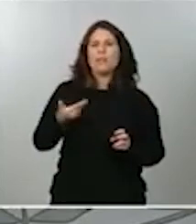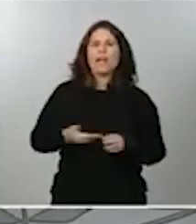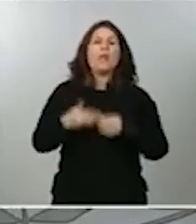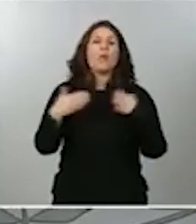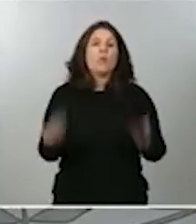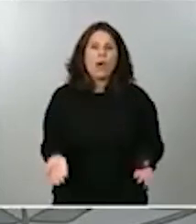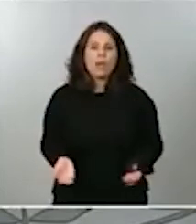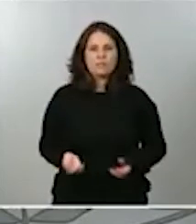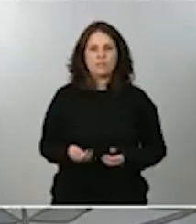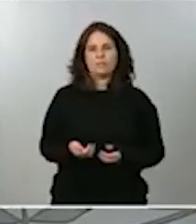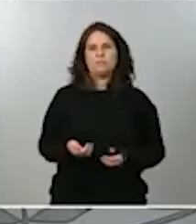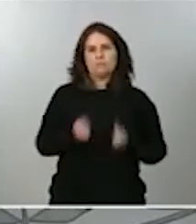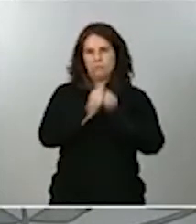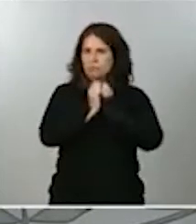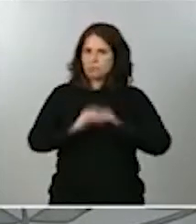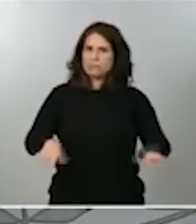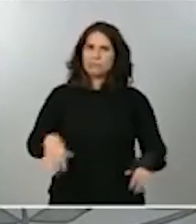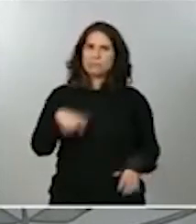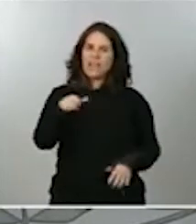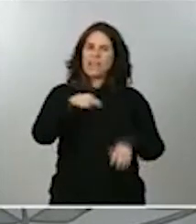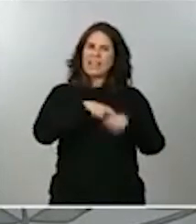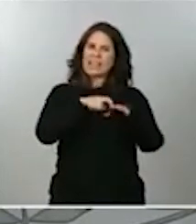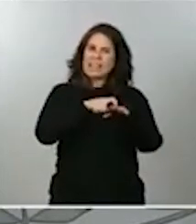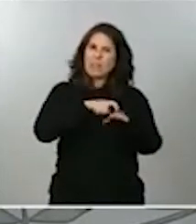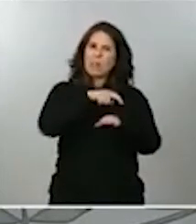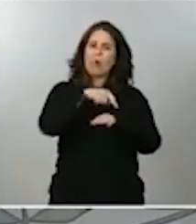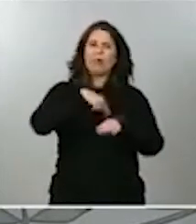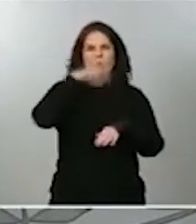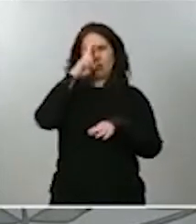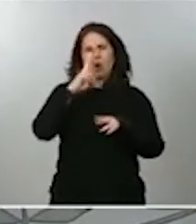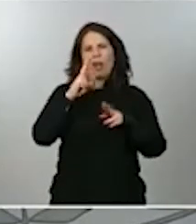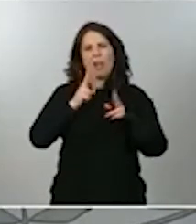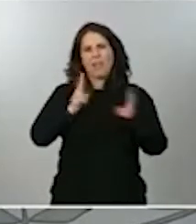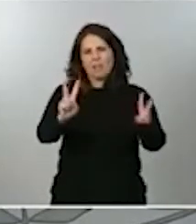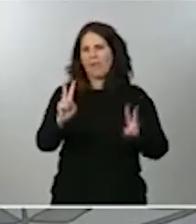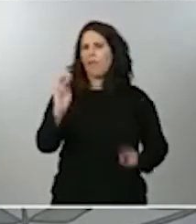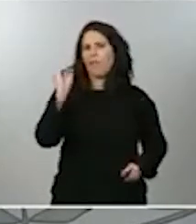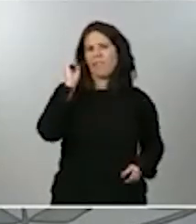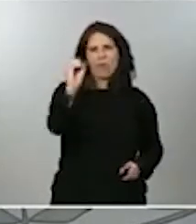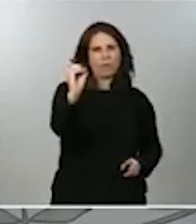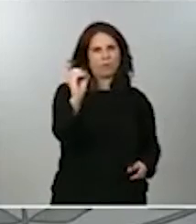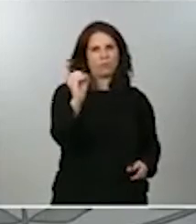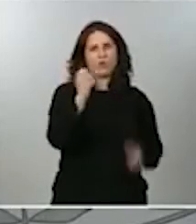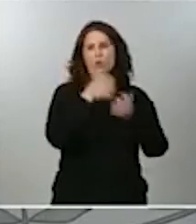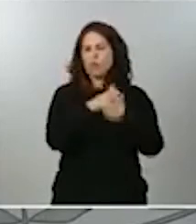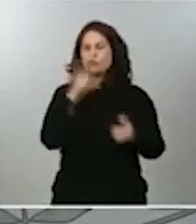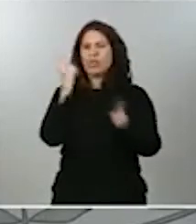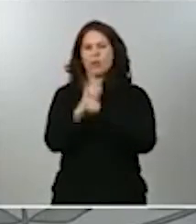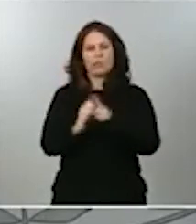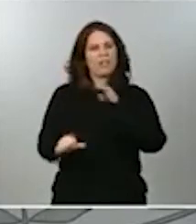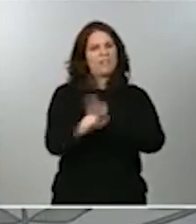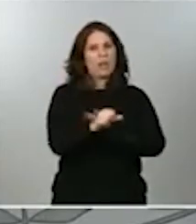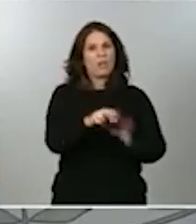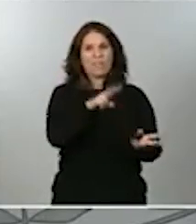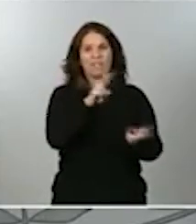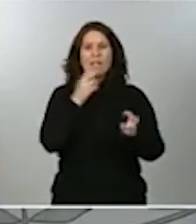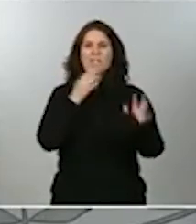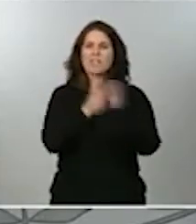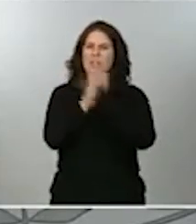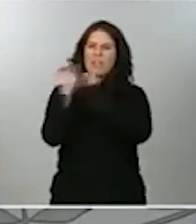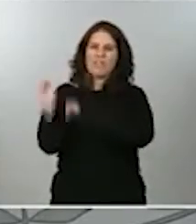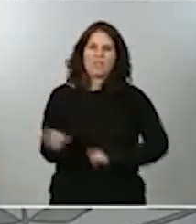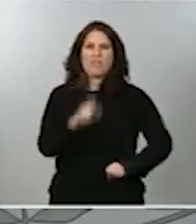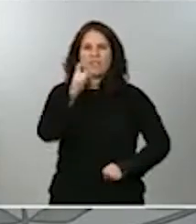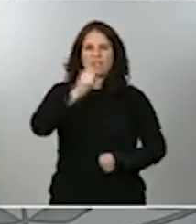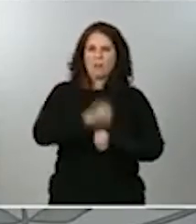cero en este tipo de prácticas irregulares porque luchar contra este fraude fiscal es defender a trabajadores autónomos